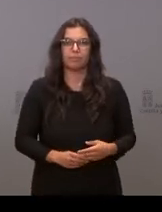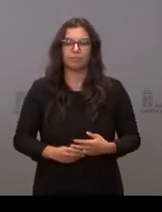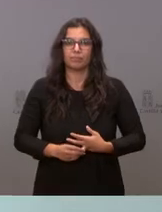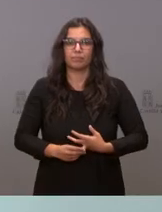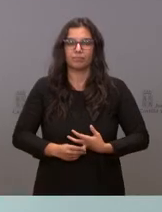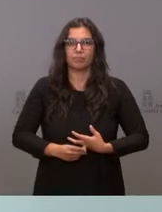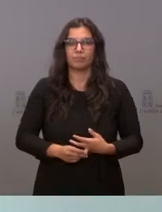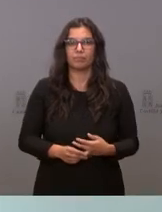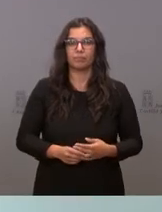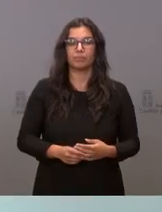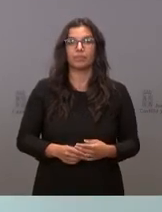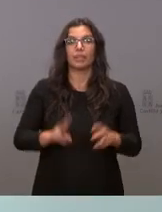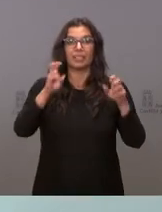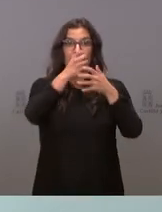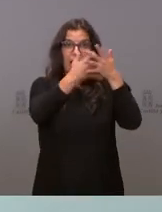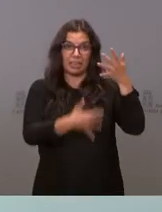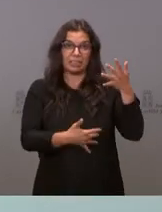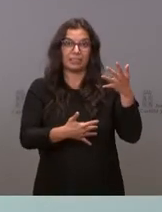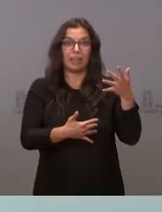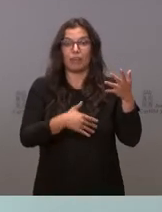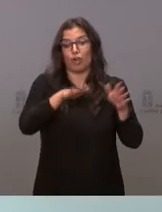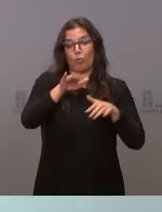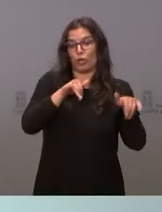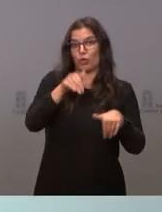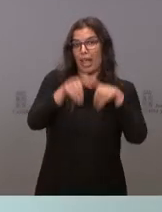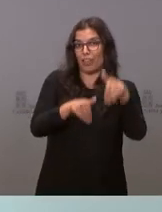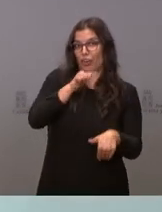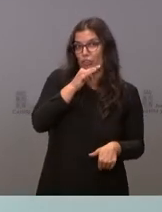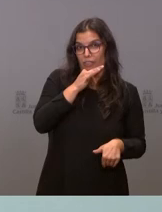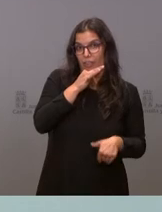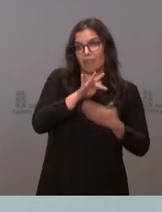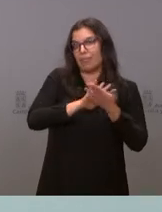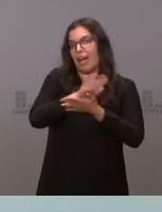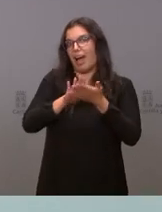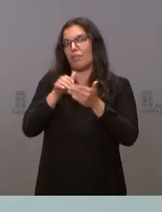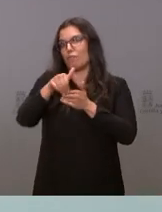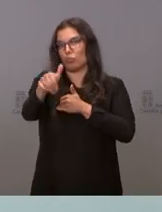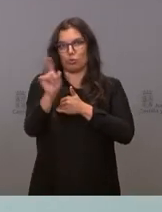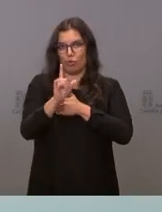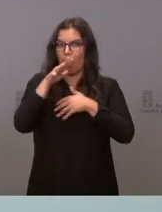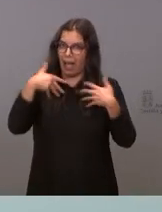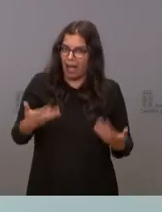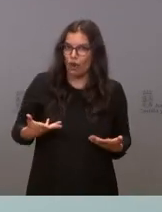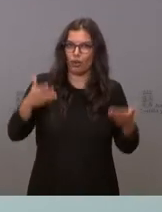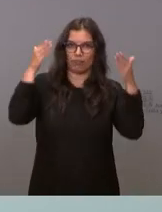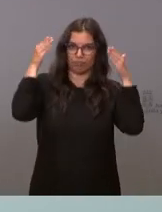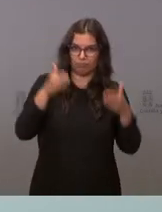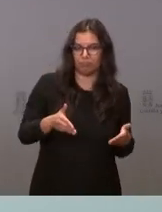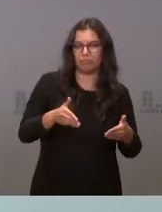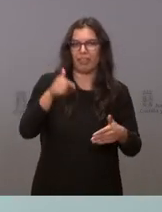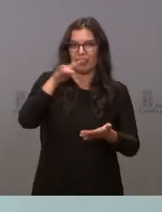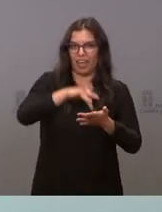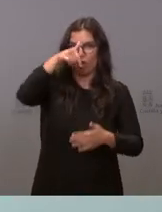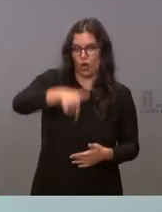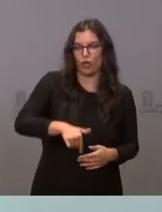mire respecto de las listas no hay convocatoria de elecciones no vamos a hablar de futuro estamos en el presente en el día a día